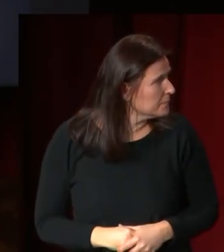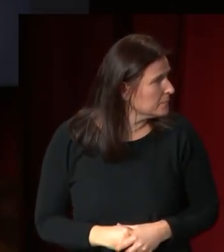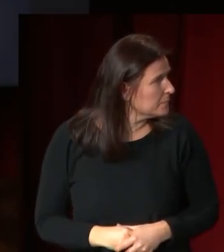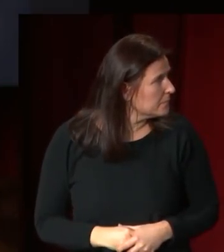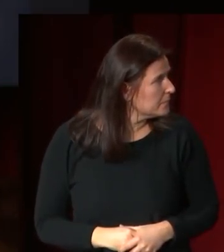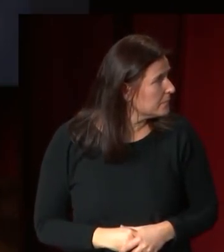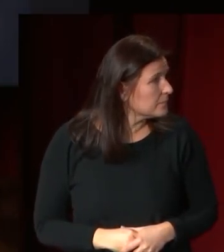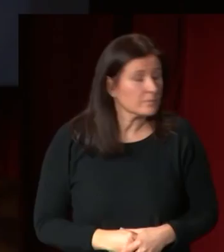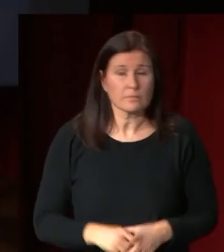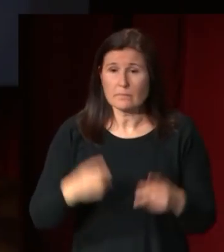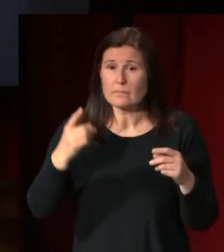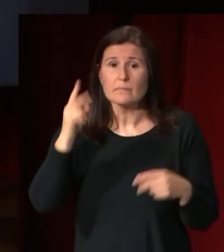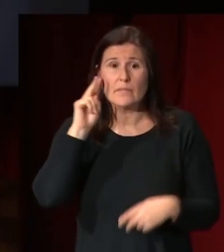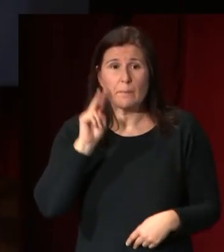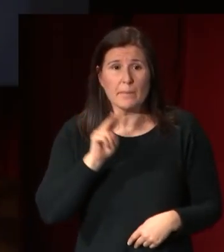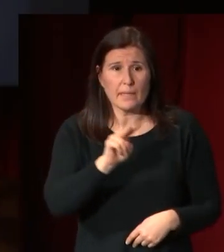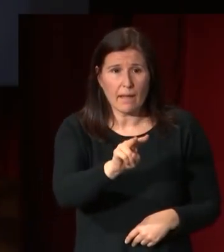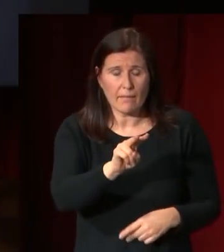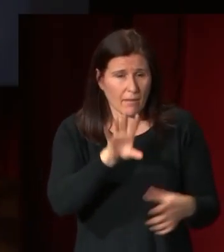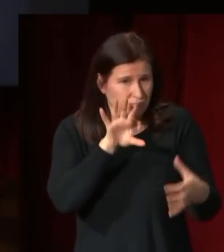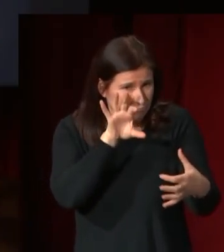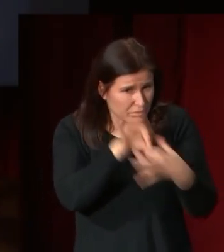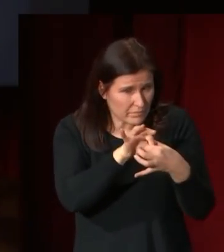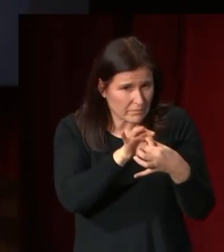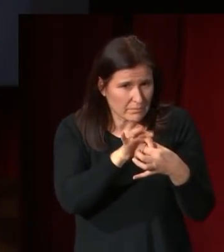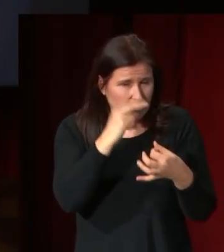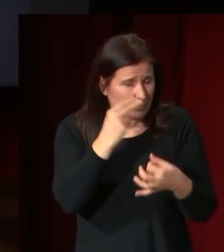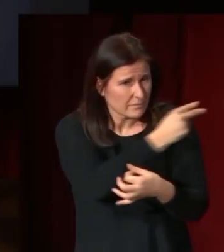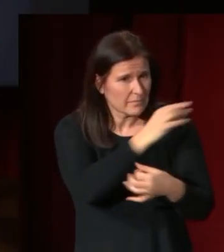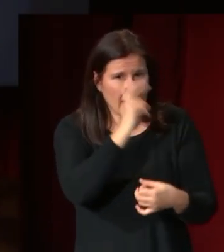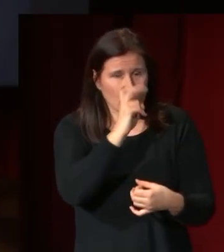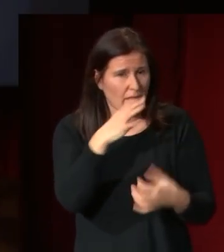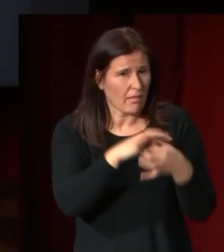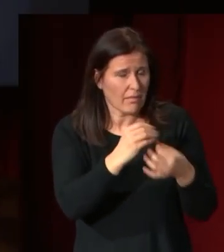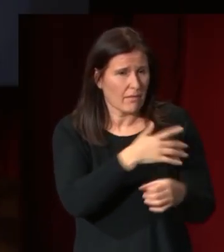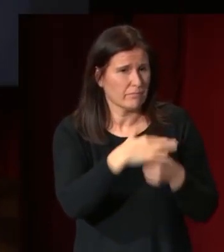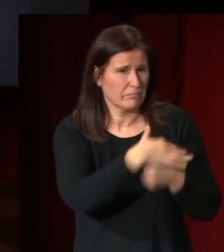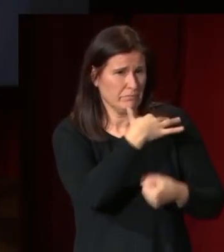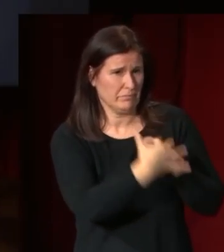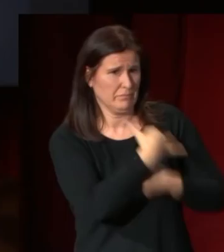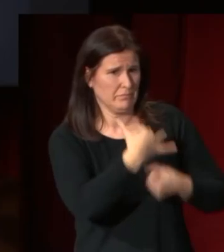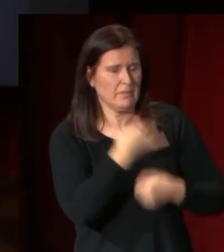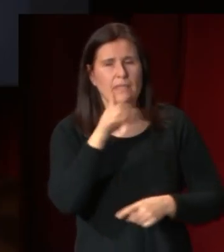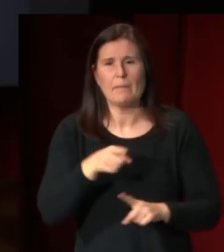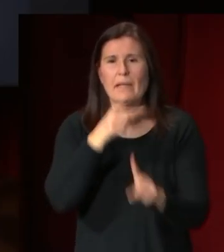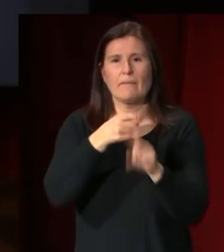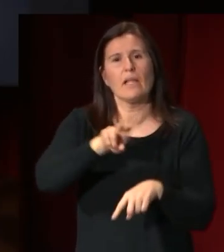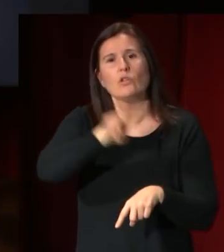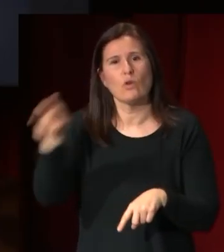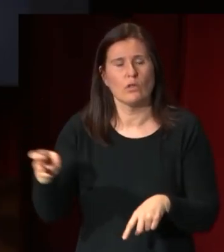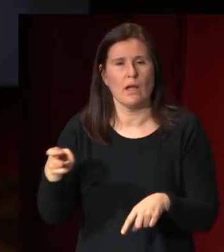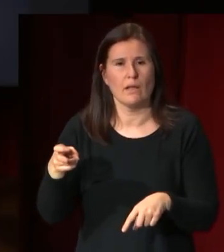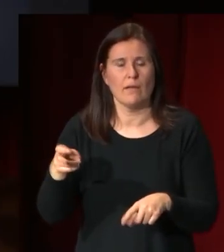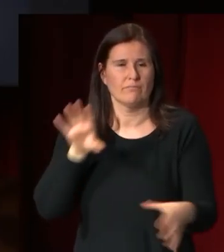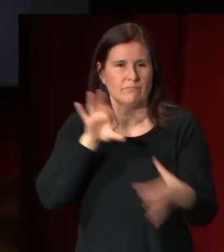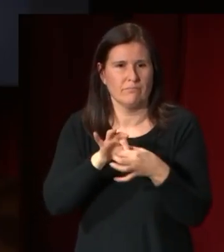en esa mirada que él tiene a la antigüedad constantemente vamos a encontrar referencias que nos llevan y nos traen al